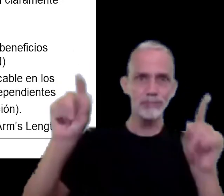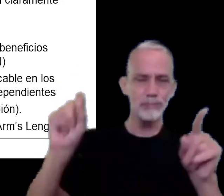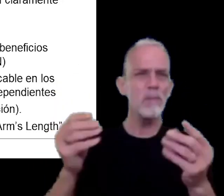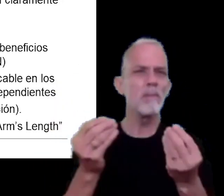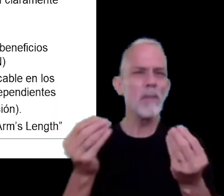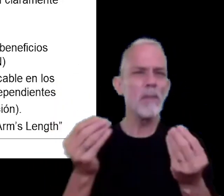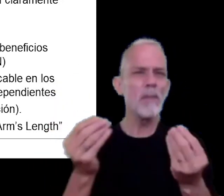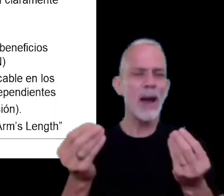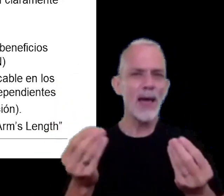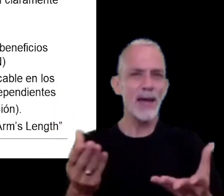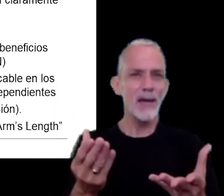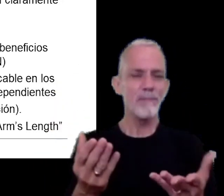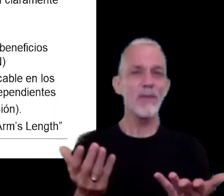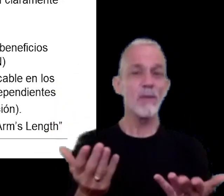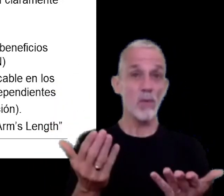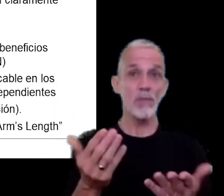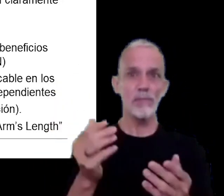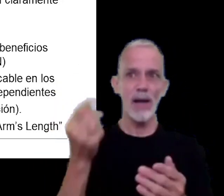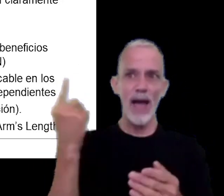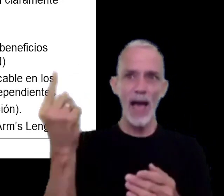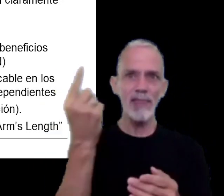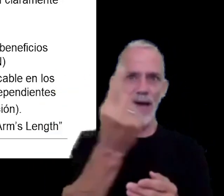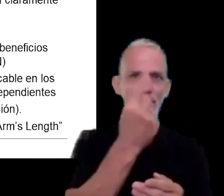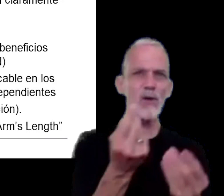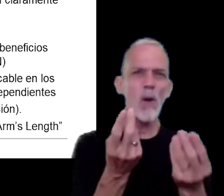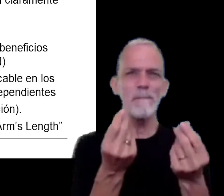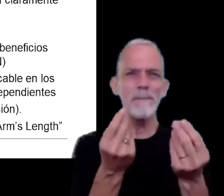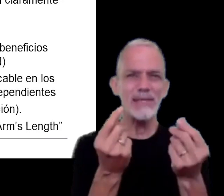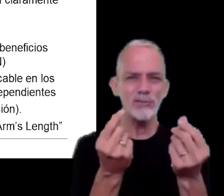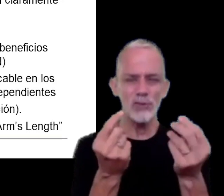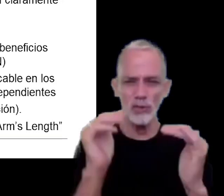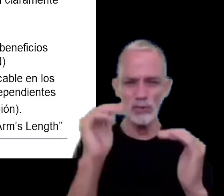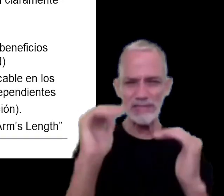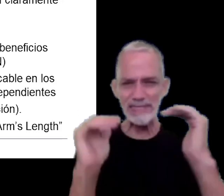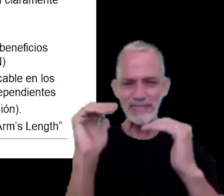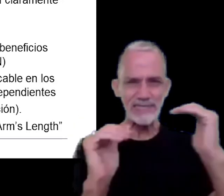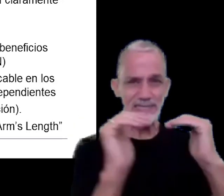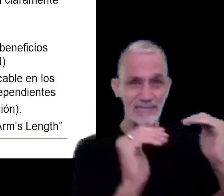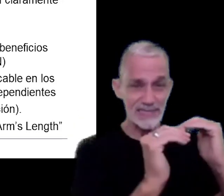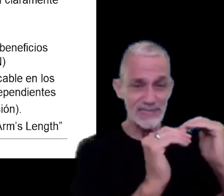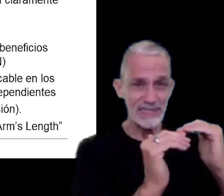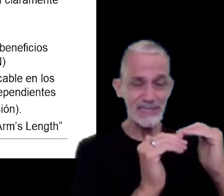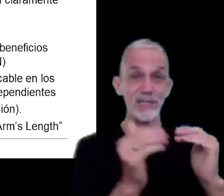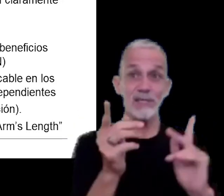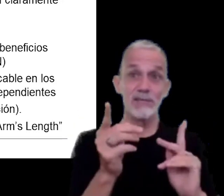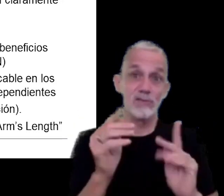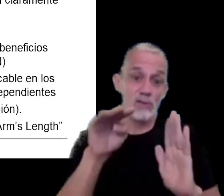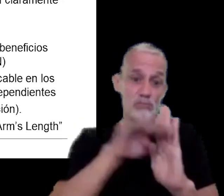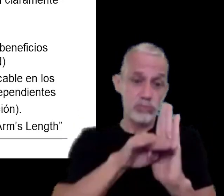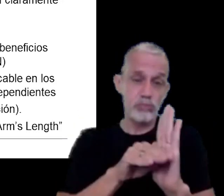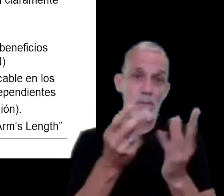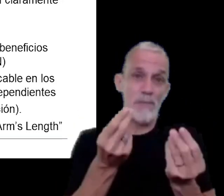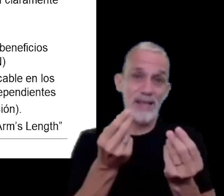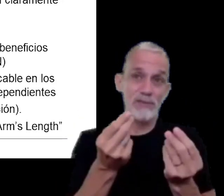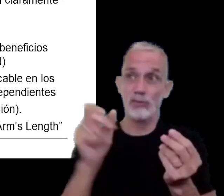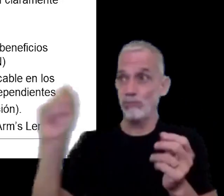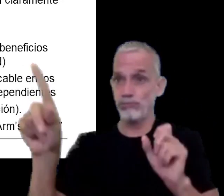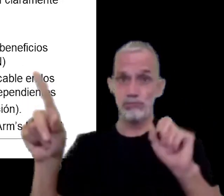ajustar los precios que establecen estas partes